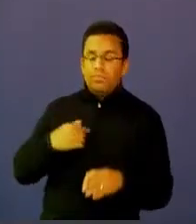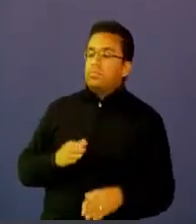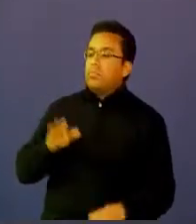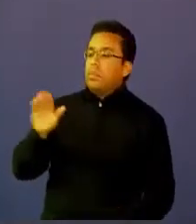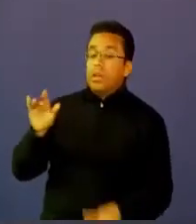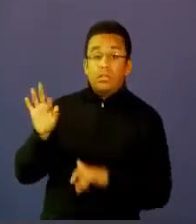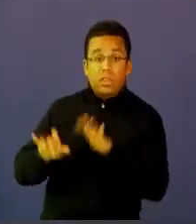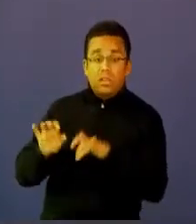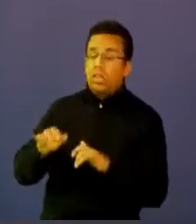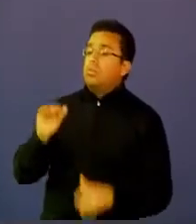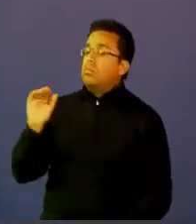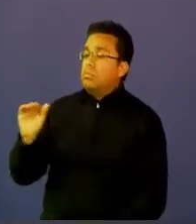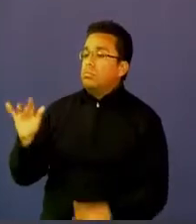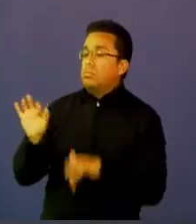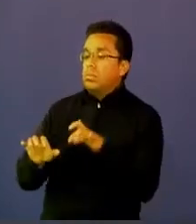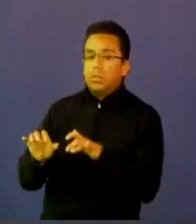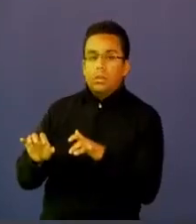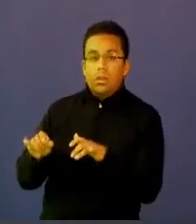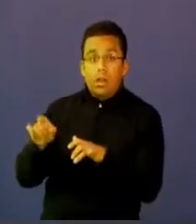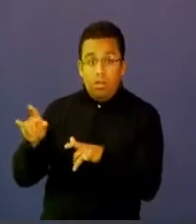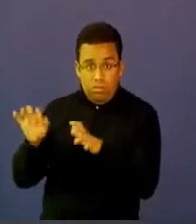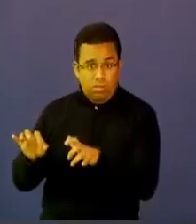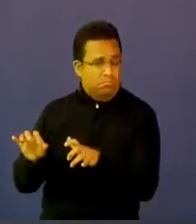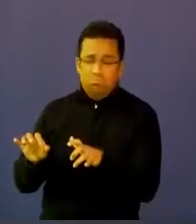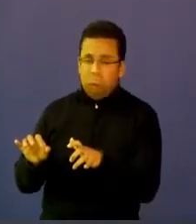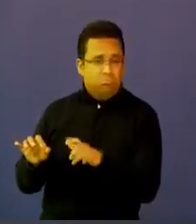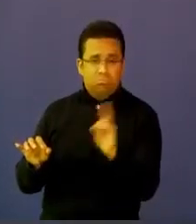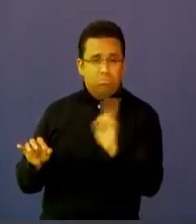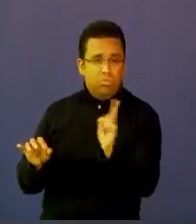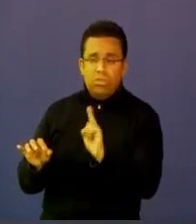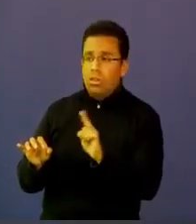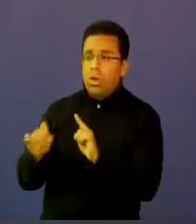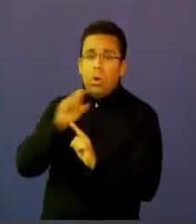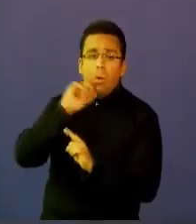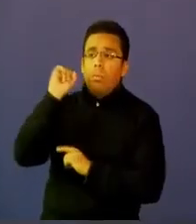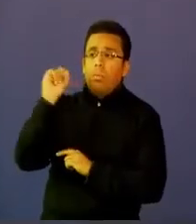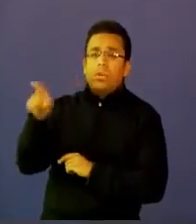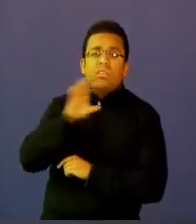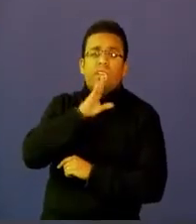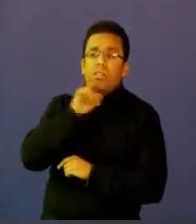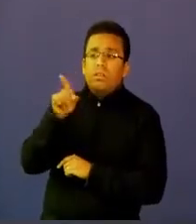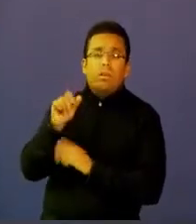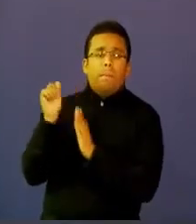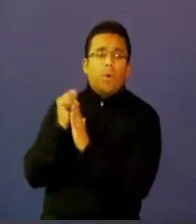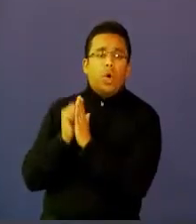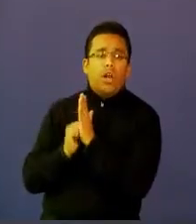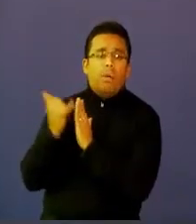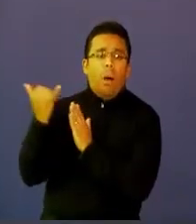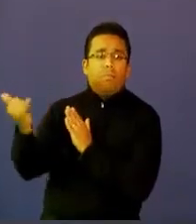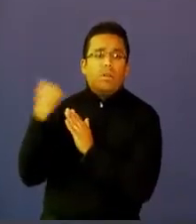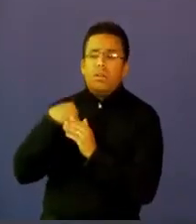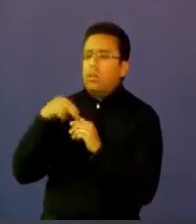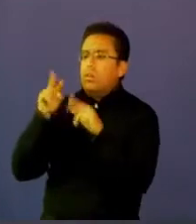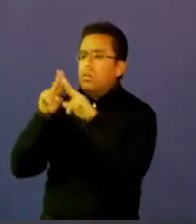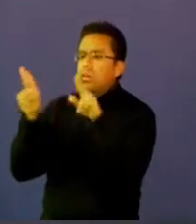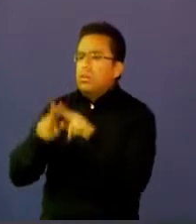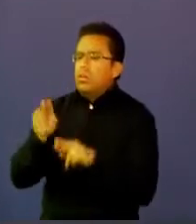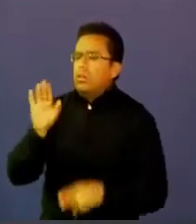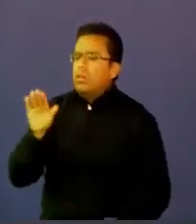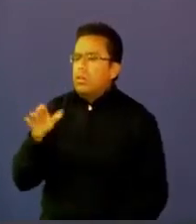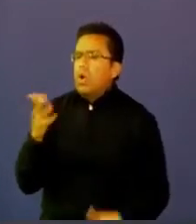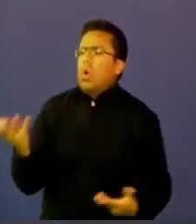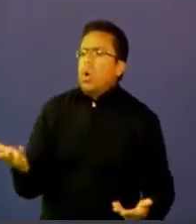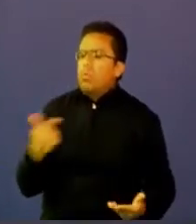secretario. Hoy en día se encuentra con un software donde puede consultar el estado de su proceso. Lo más preocupante es que hasta los médicos miran más